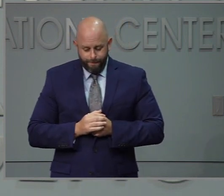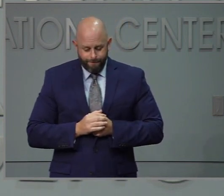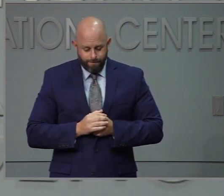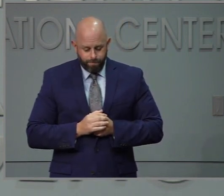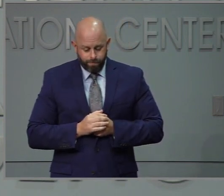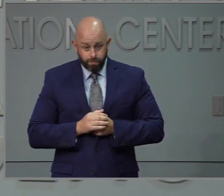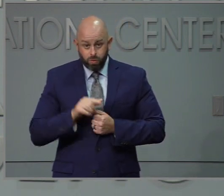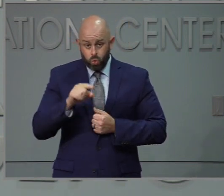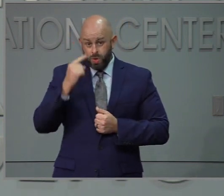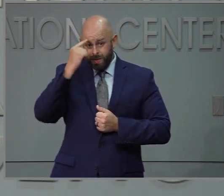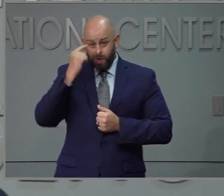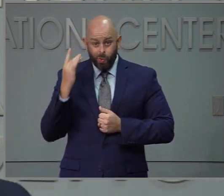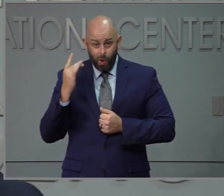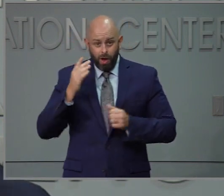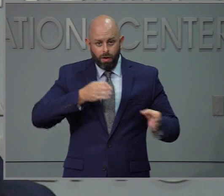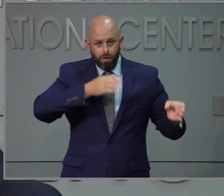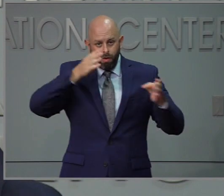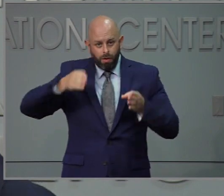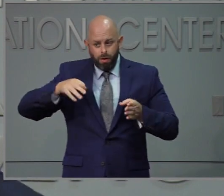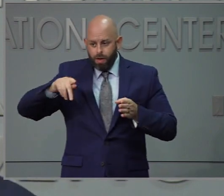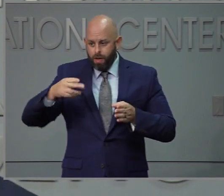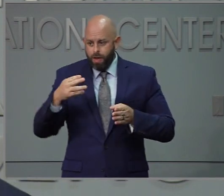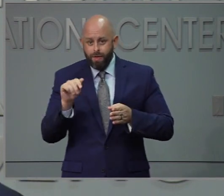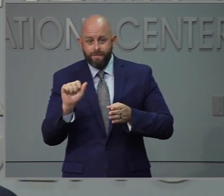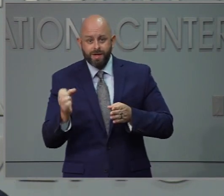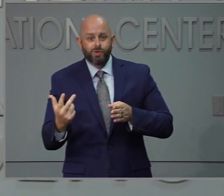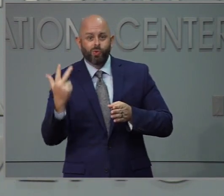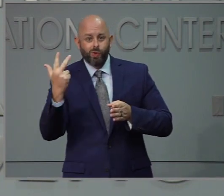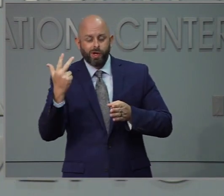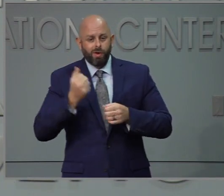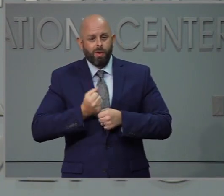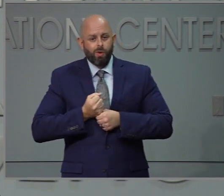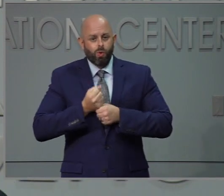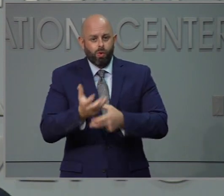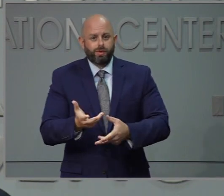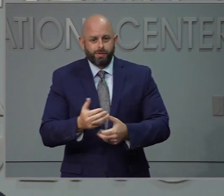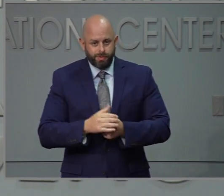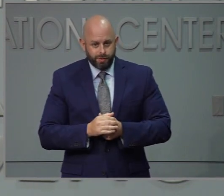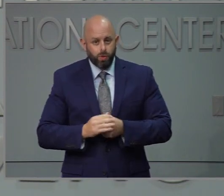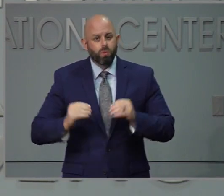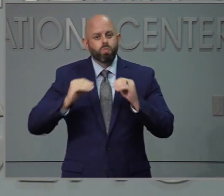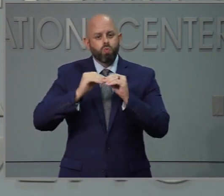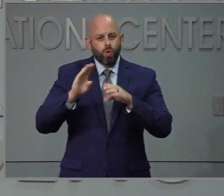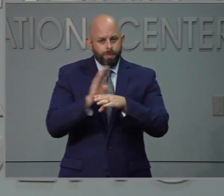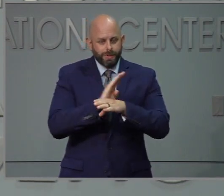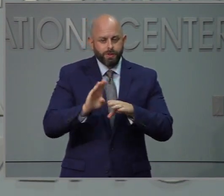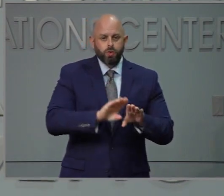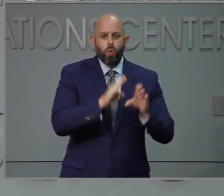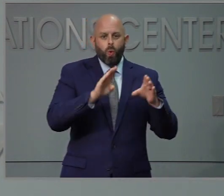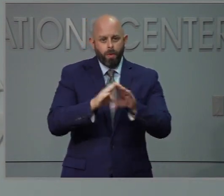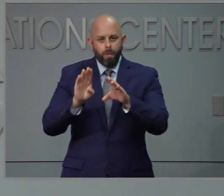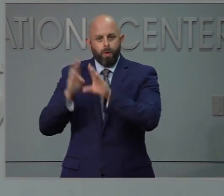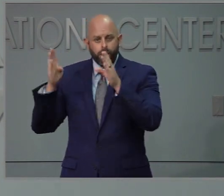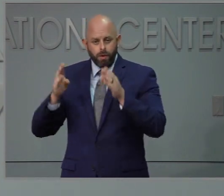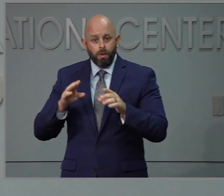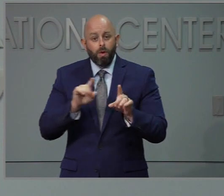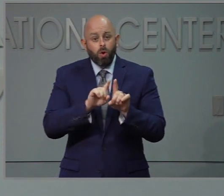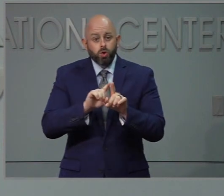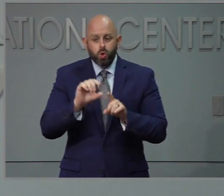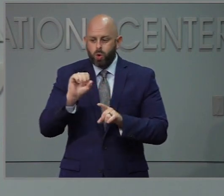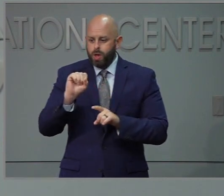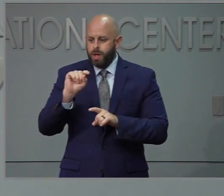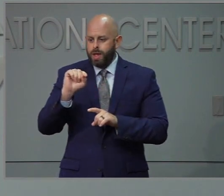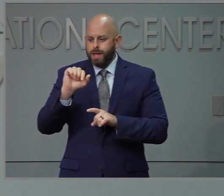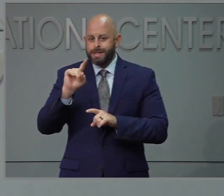ya pasamos a la fase tres y liberamos restricciones en negocios. Y los estadios ahora pueden tener participantes.